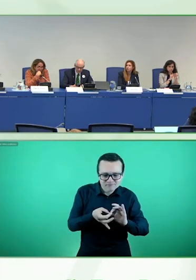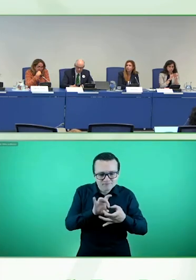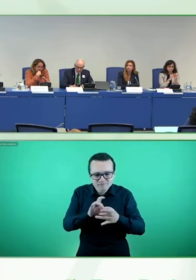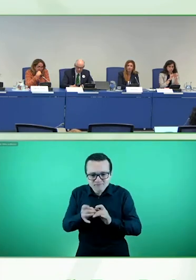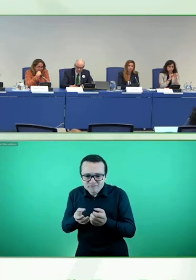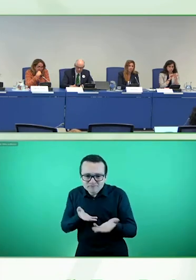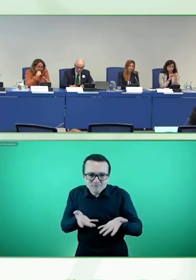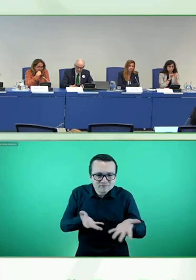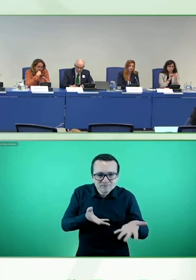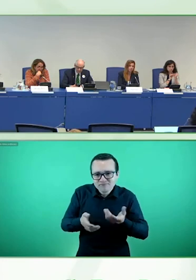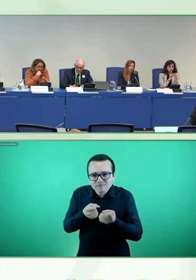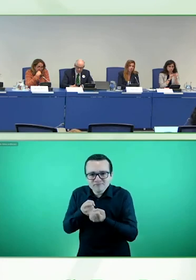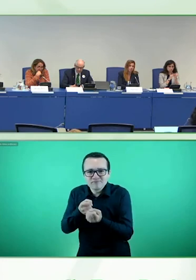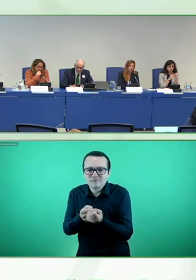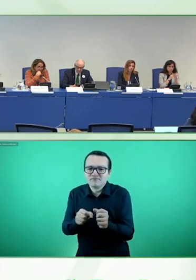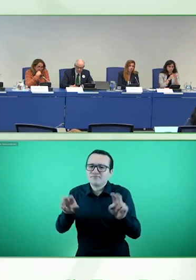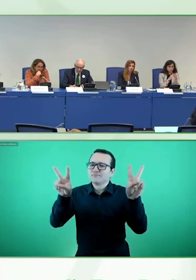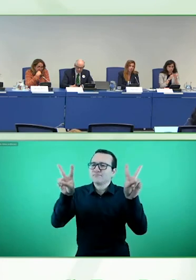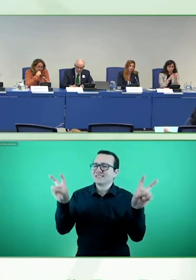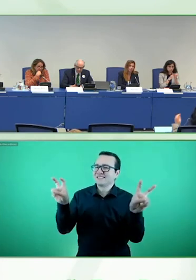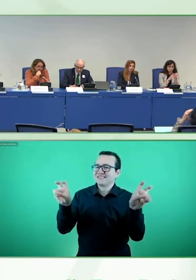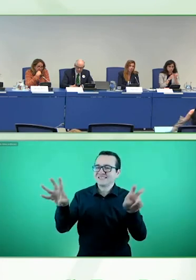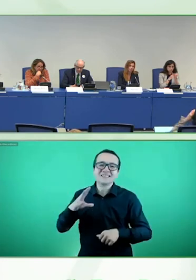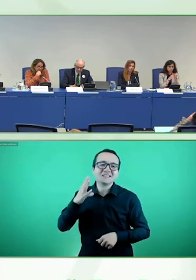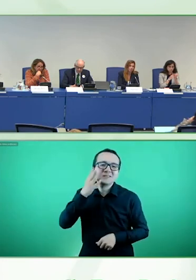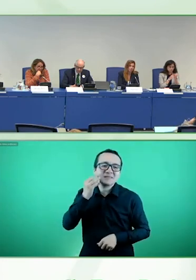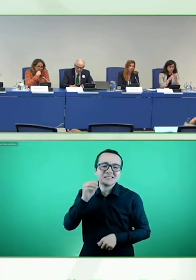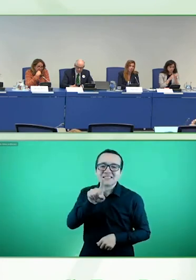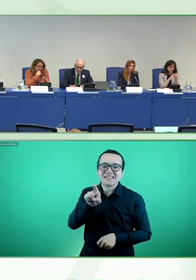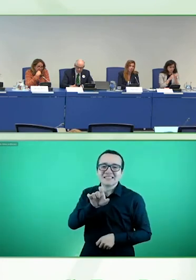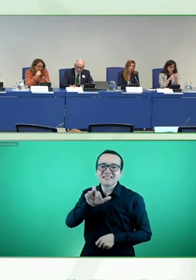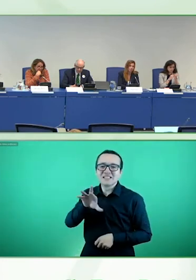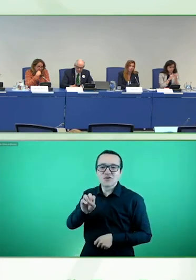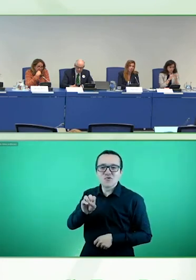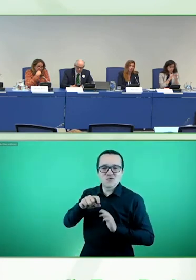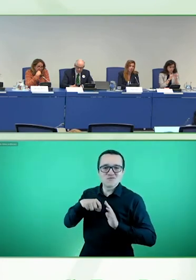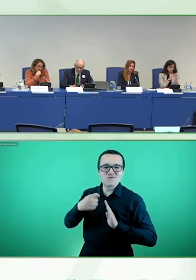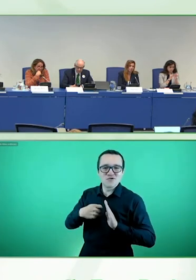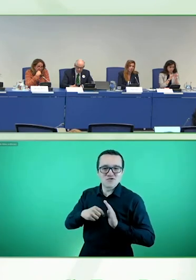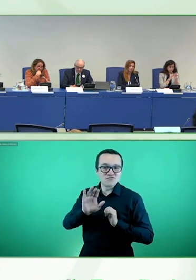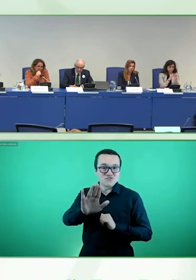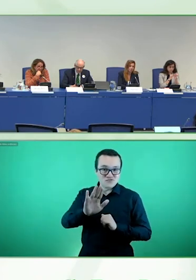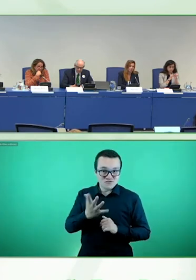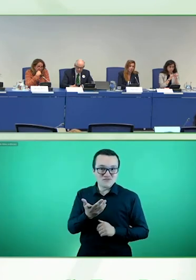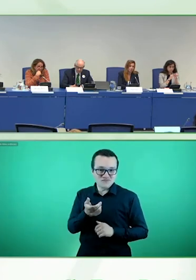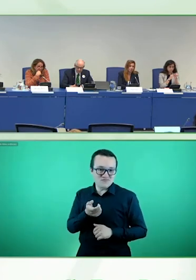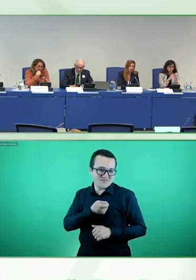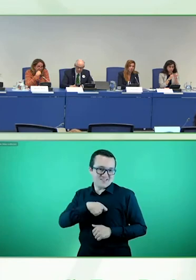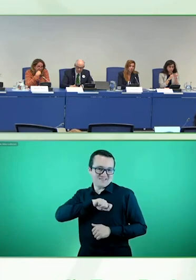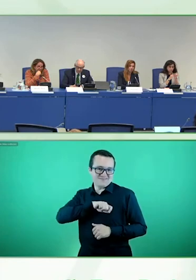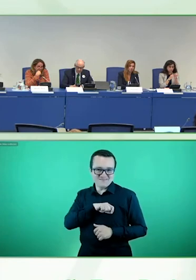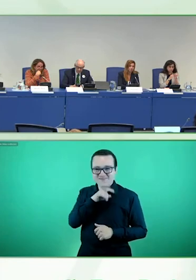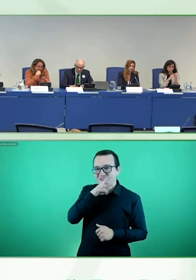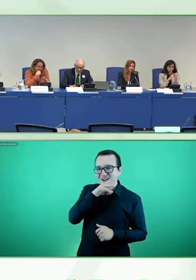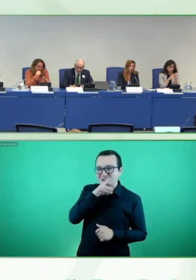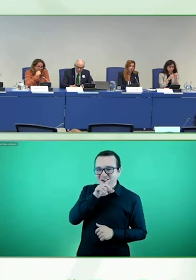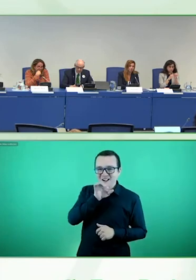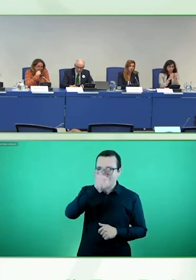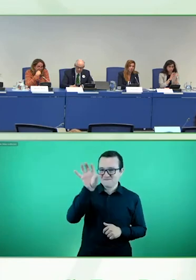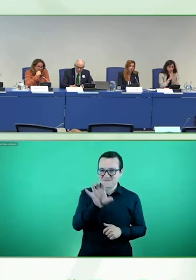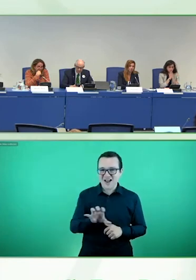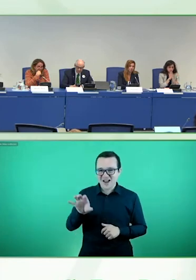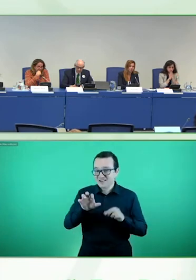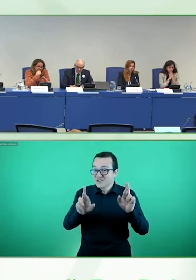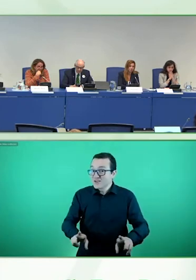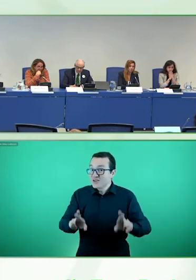experiencia del Siro Project para los países hispanohablantes y les deseo a todos una muy feliz y productiva